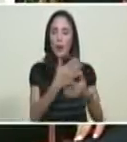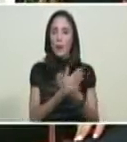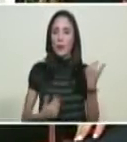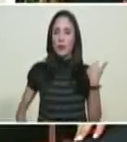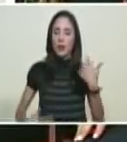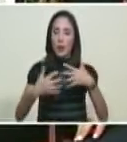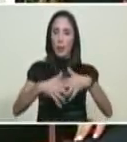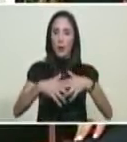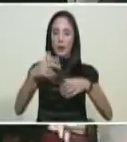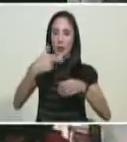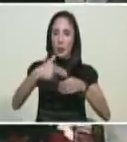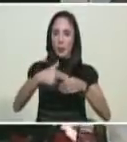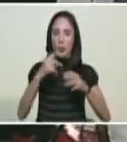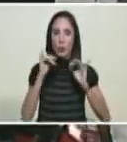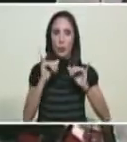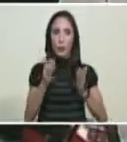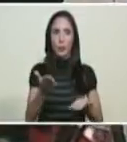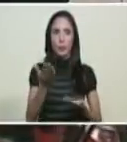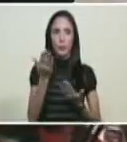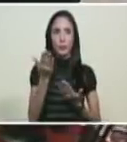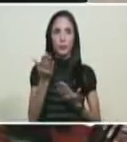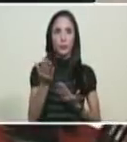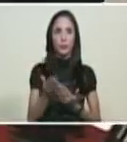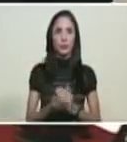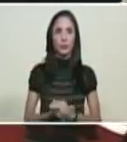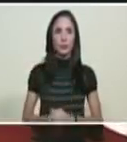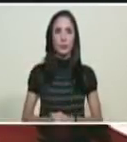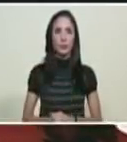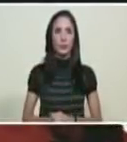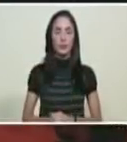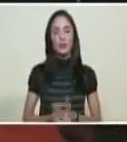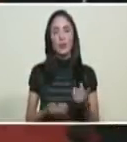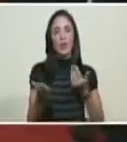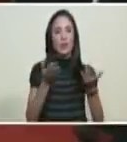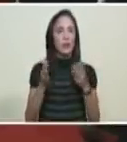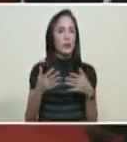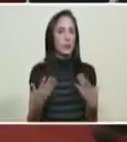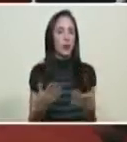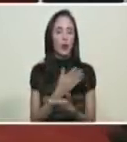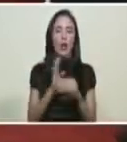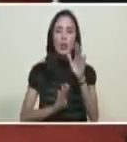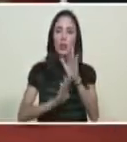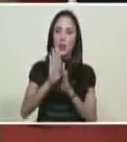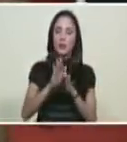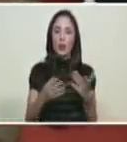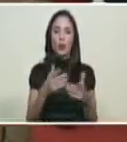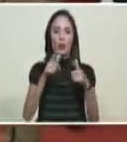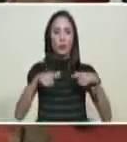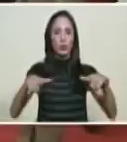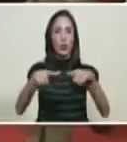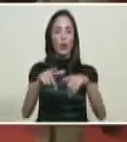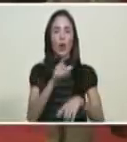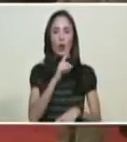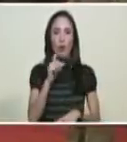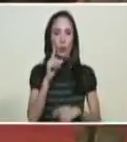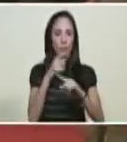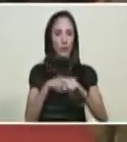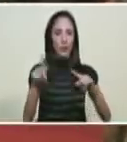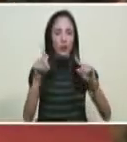de PDVSA Petróleo. Prestación de Servicios para el Desarrollo del Campo Framo.